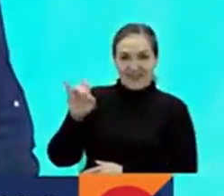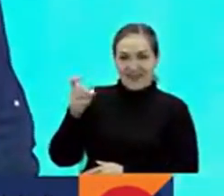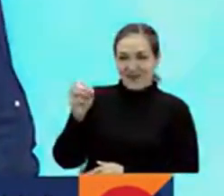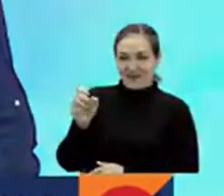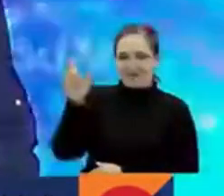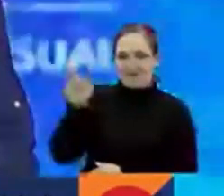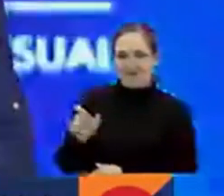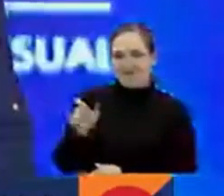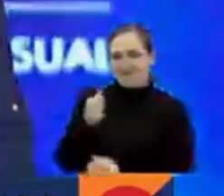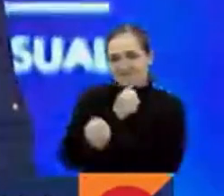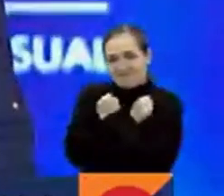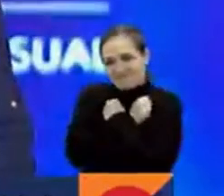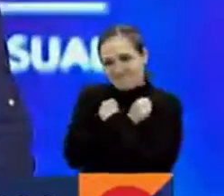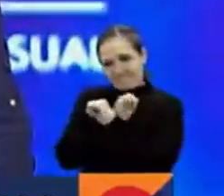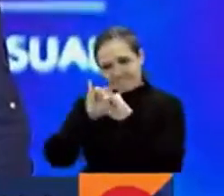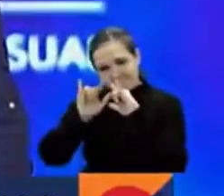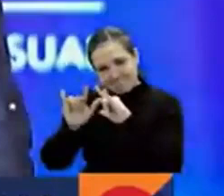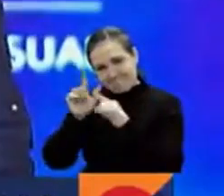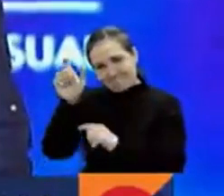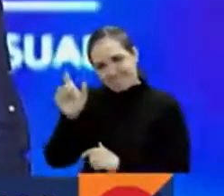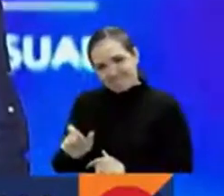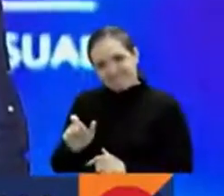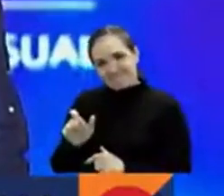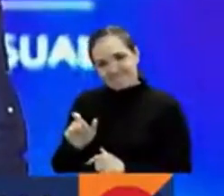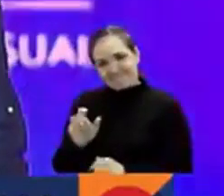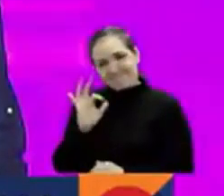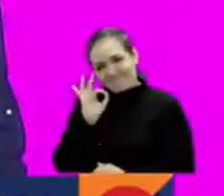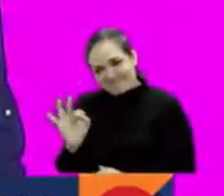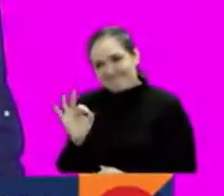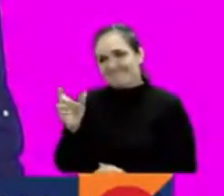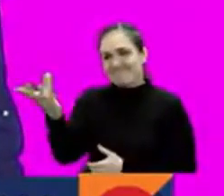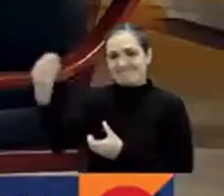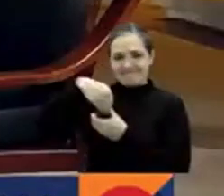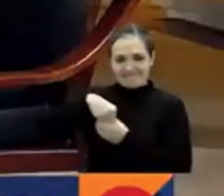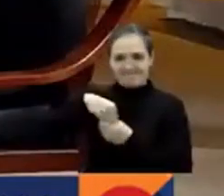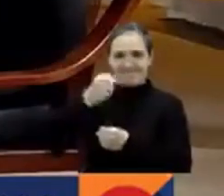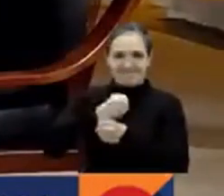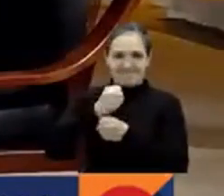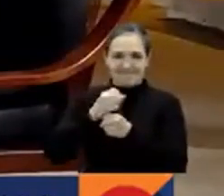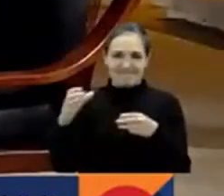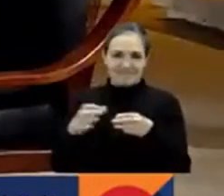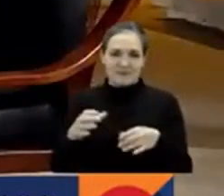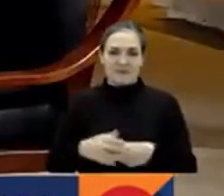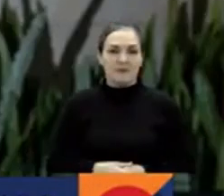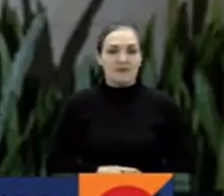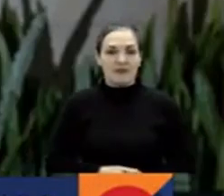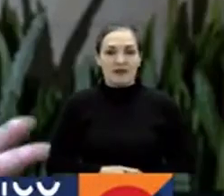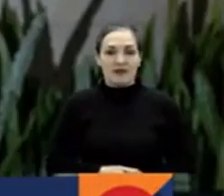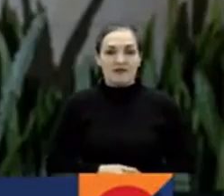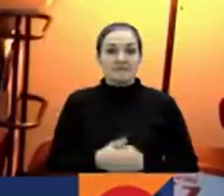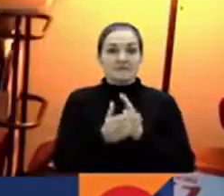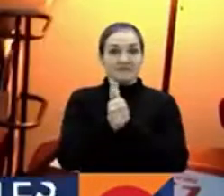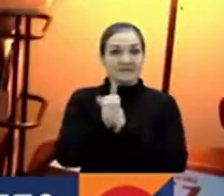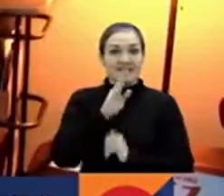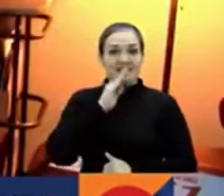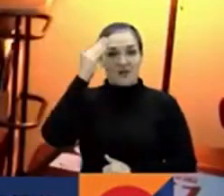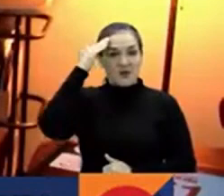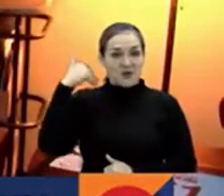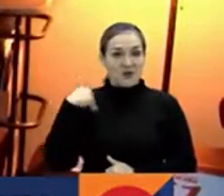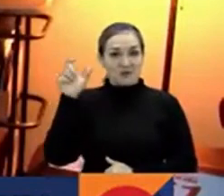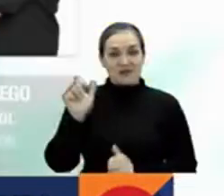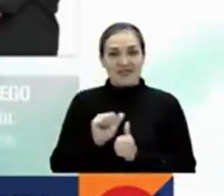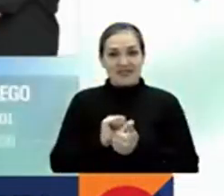Vieguito, te amamos y qué rico tenerte en el set. O el talento de Goga Ruiz en Señal